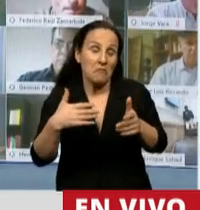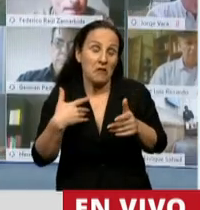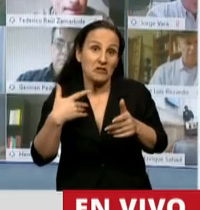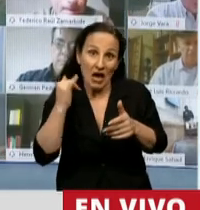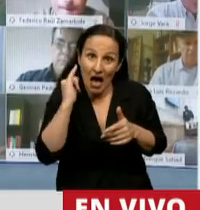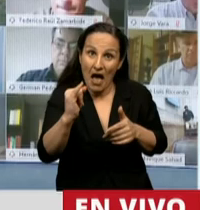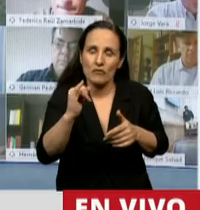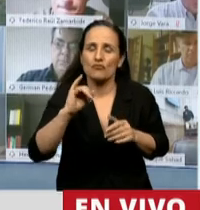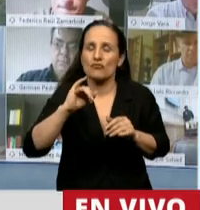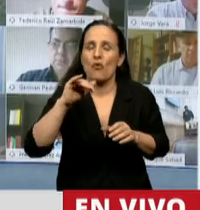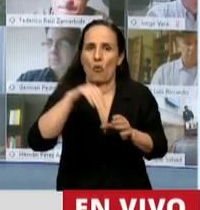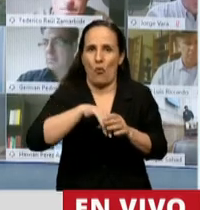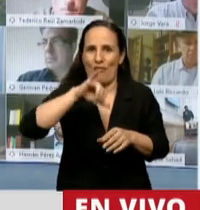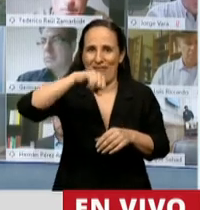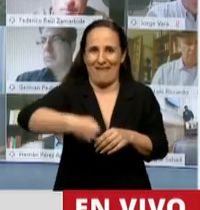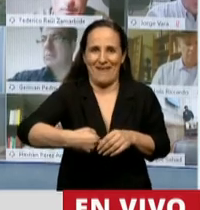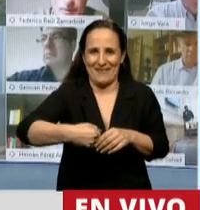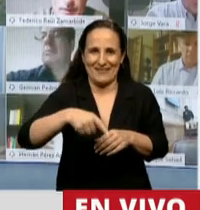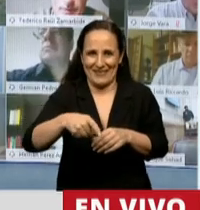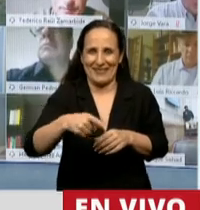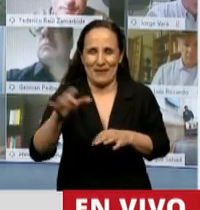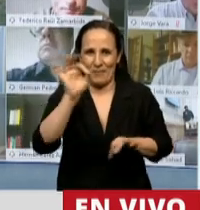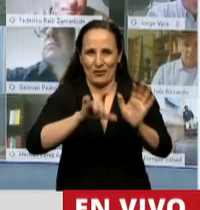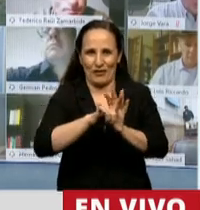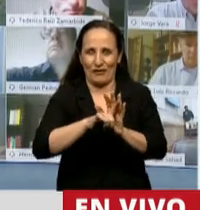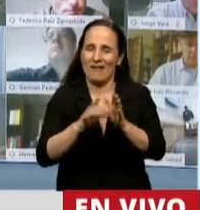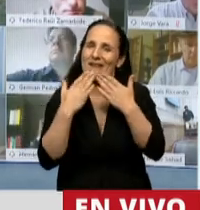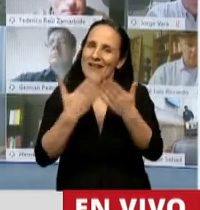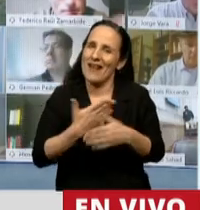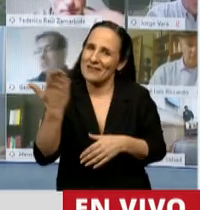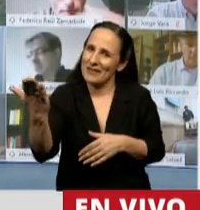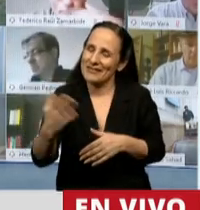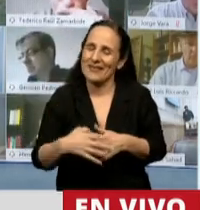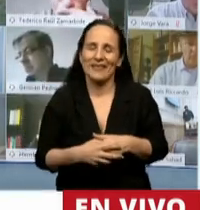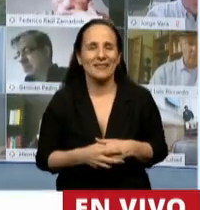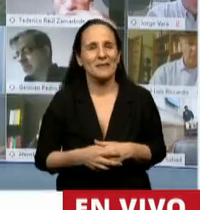entonces nuestro voto favorable a este proyecto gracias presidente